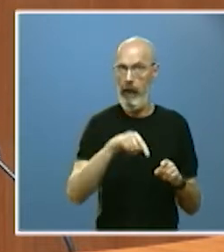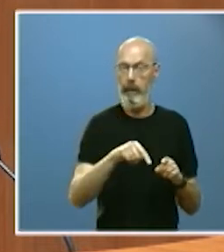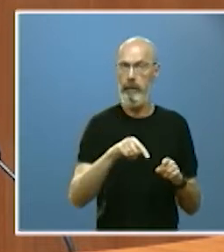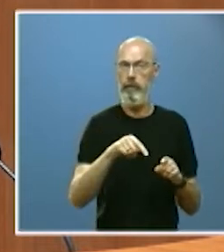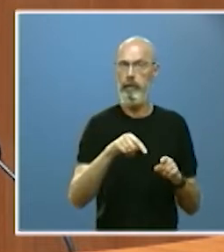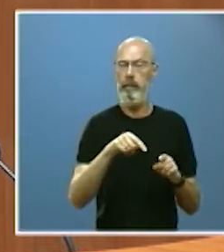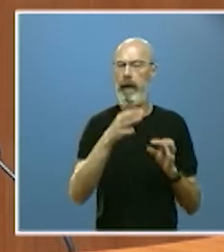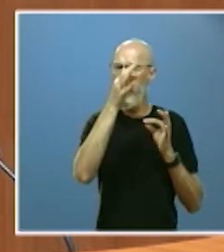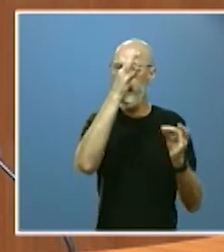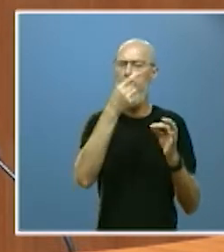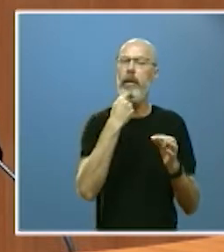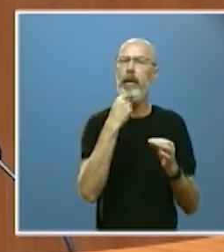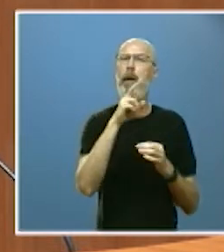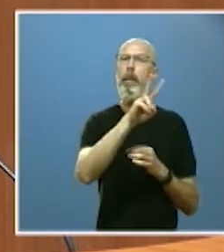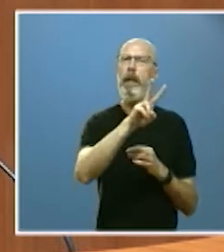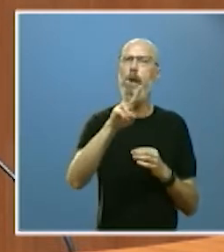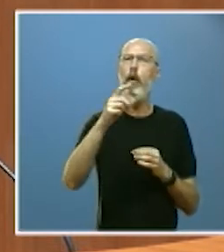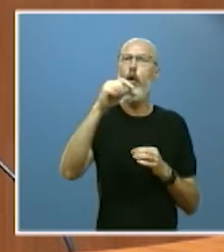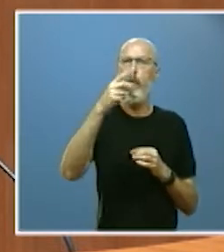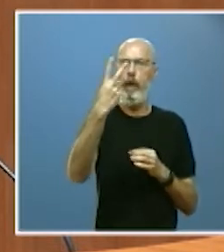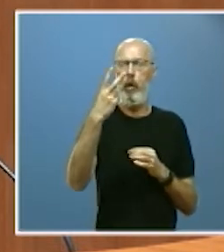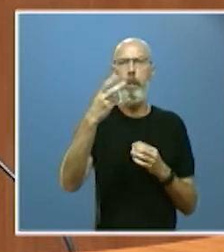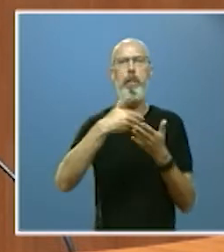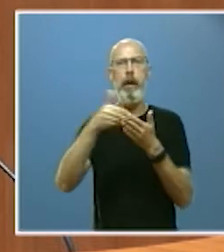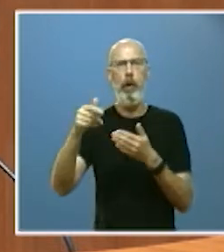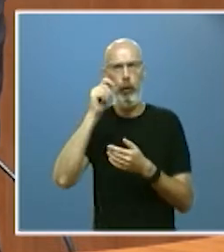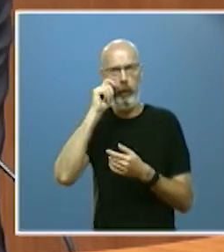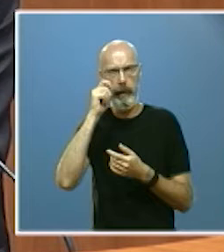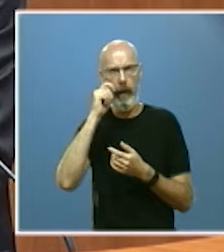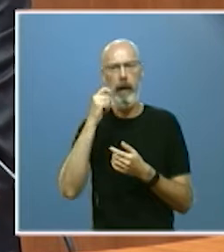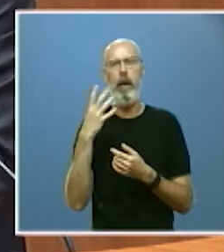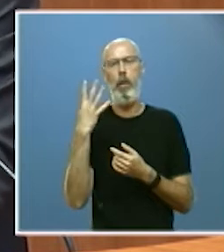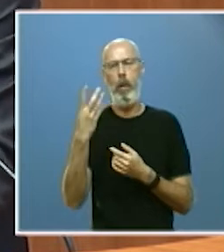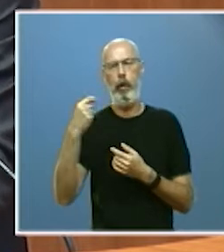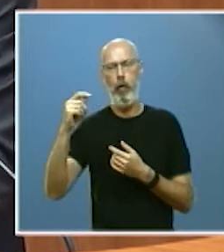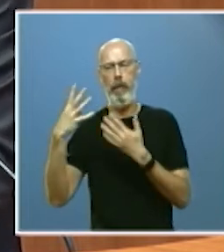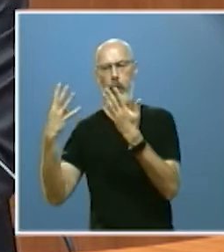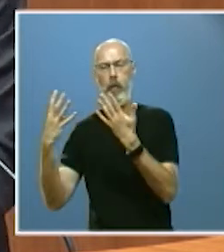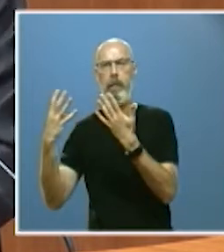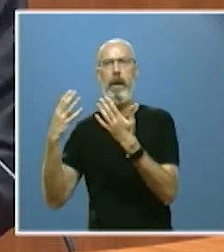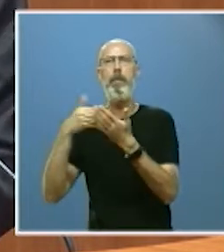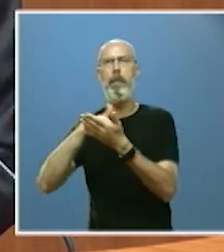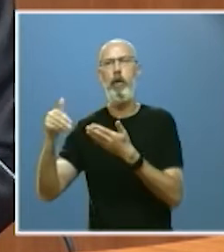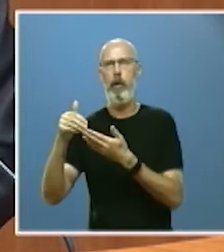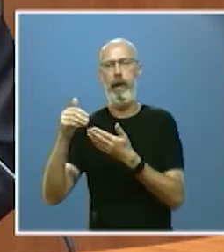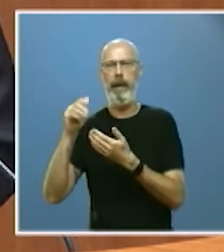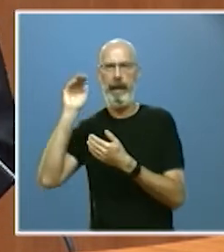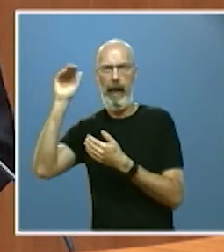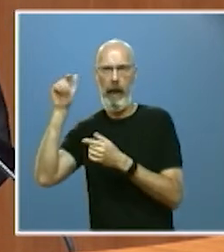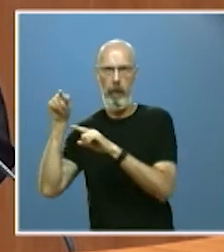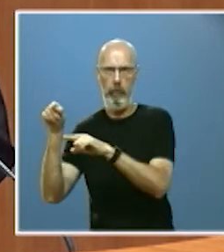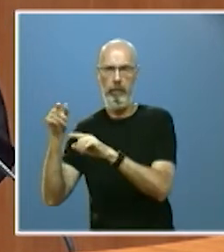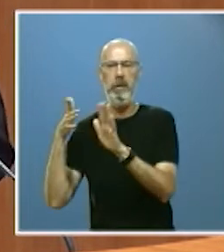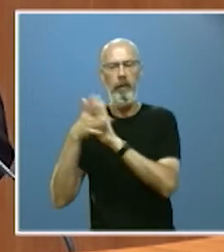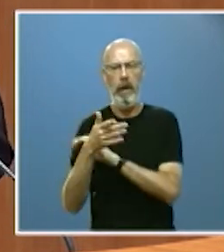nos hablan ya de 22,2 millones de turistas con 4,9 millones de viajeros extranjeros. Así pues todo